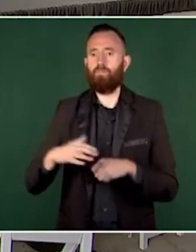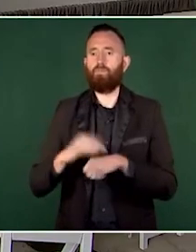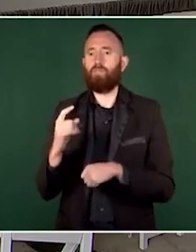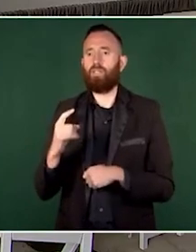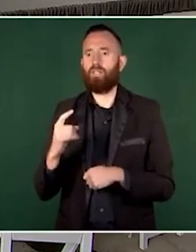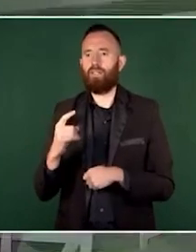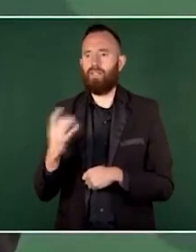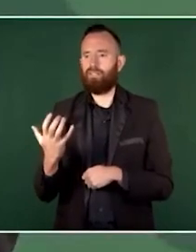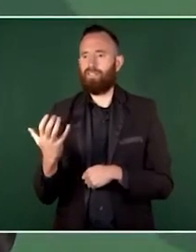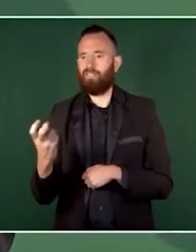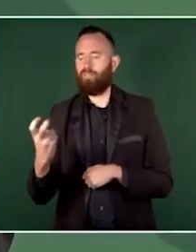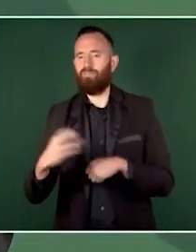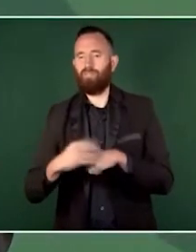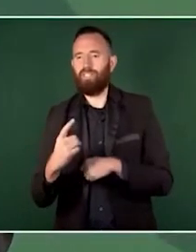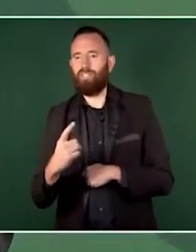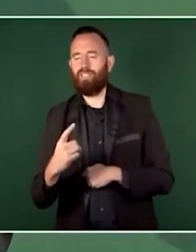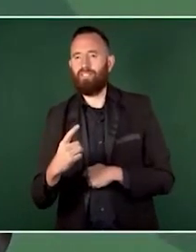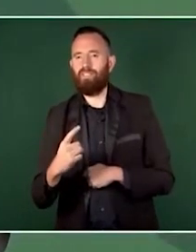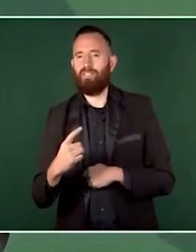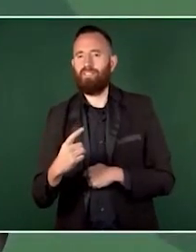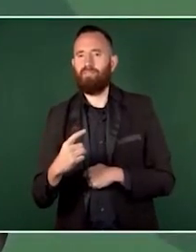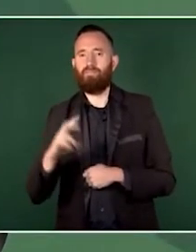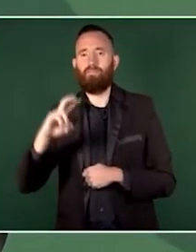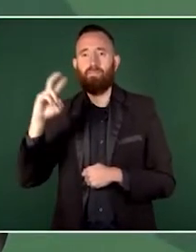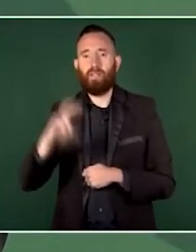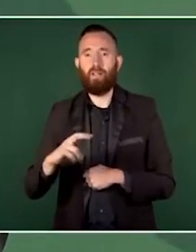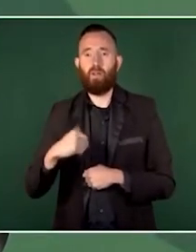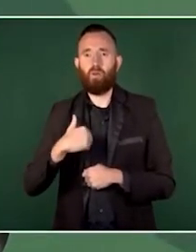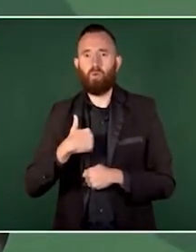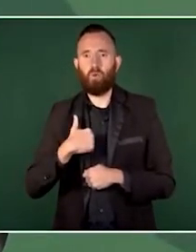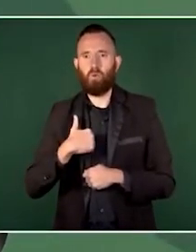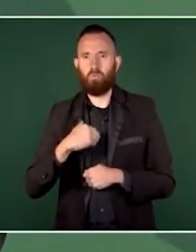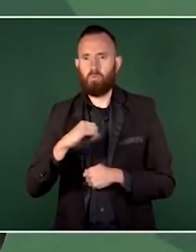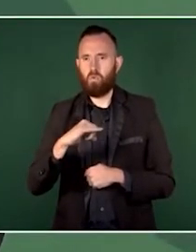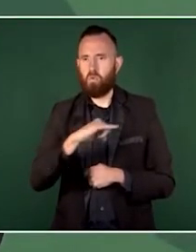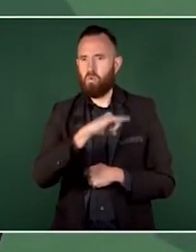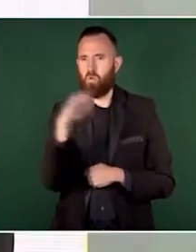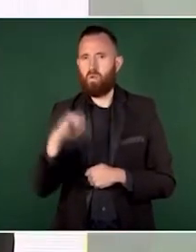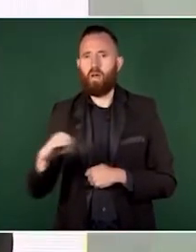yo nunca he hablado de la familia Junco